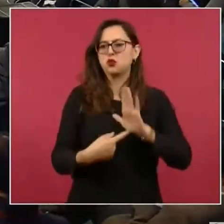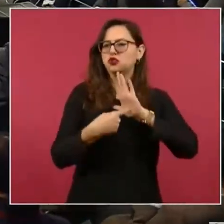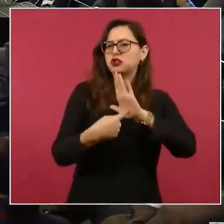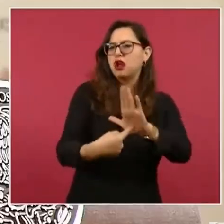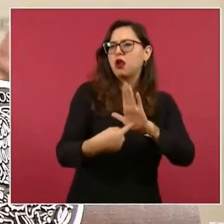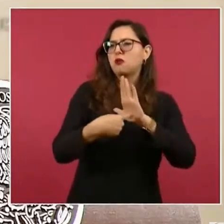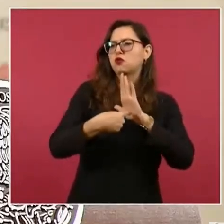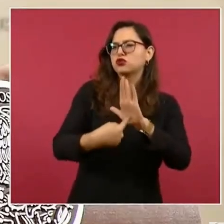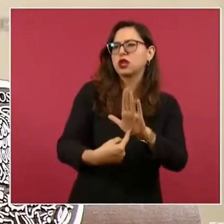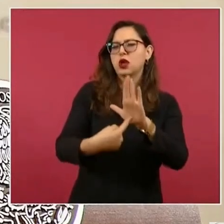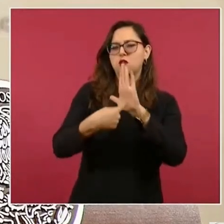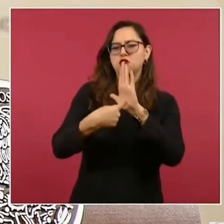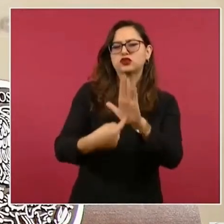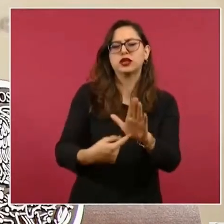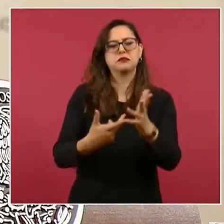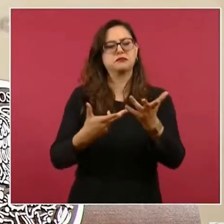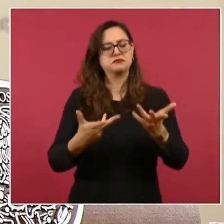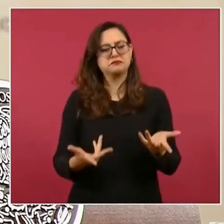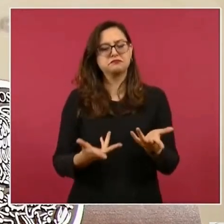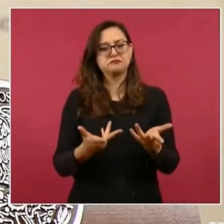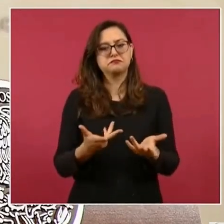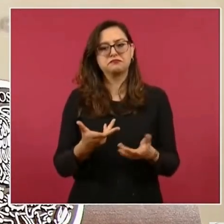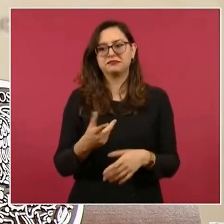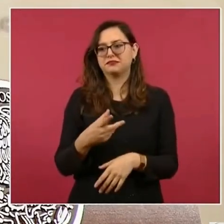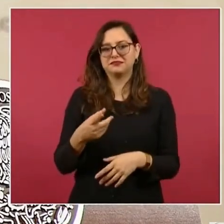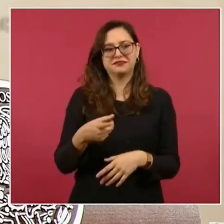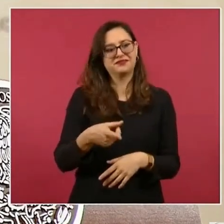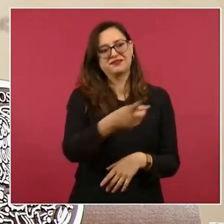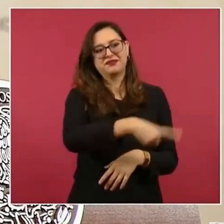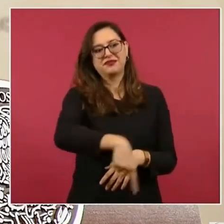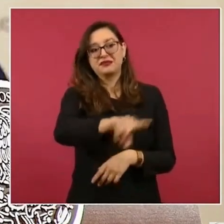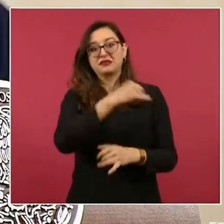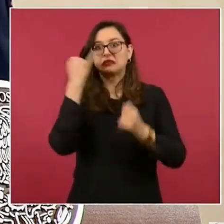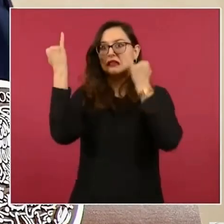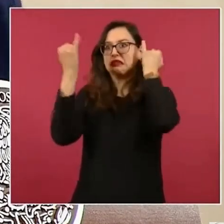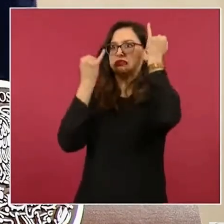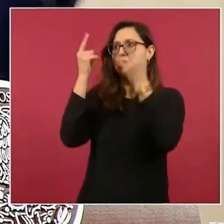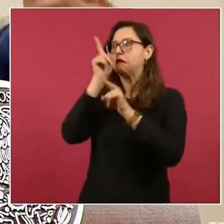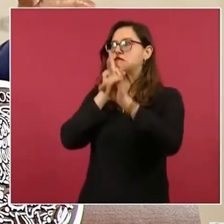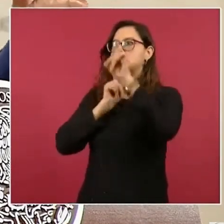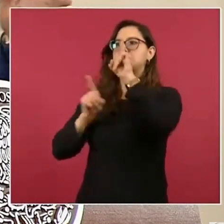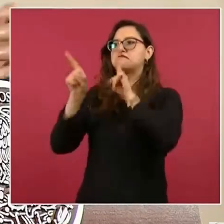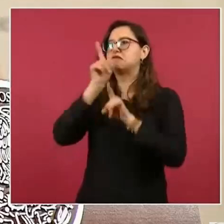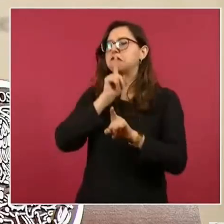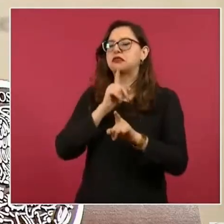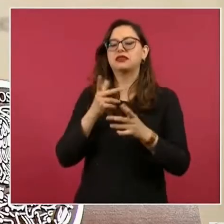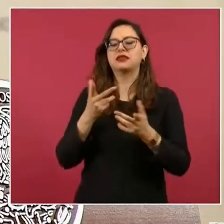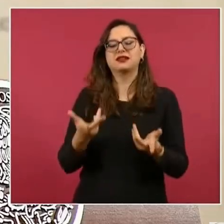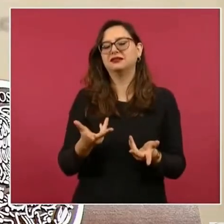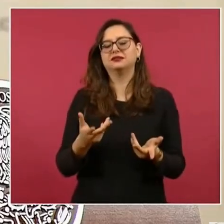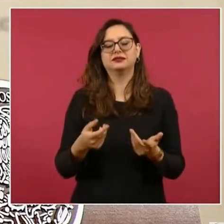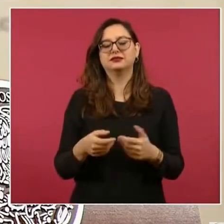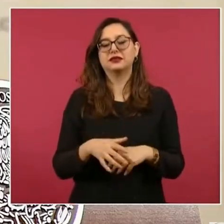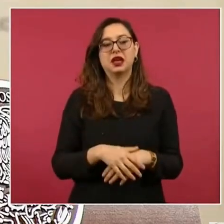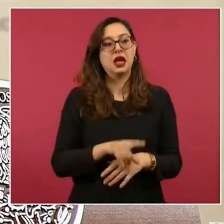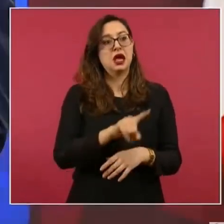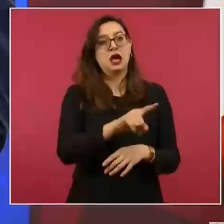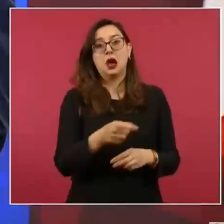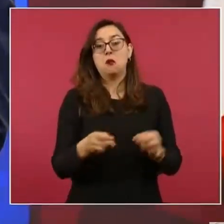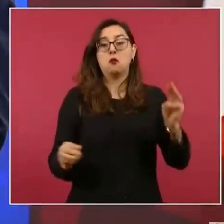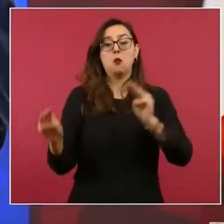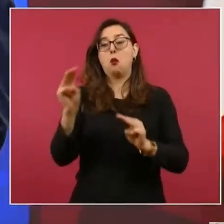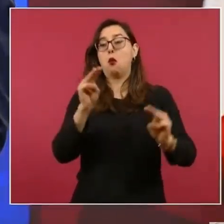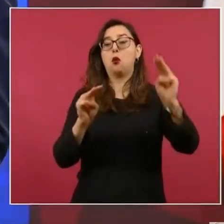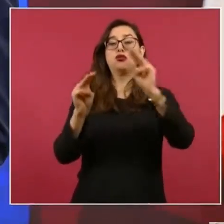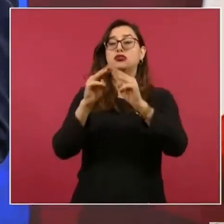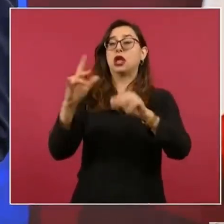toda la campaña de desprestigio de que el cerro no iba a permitir